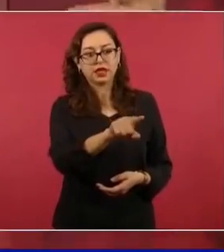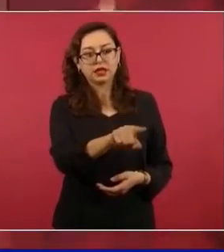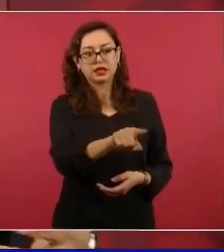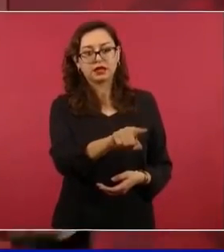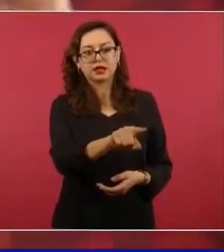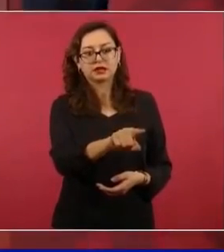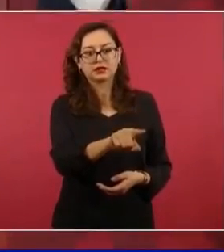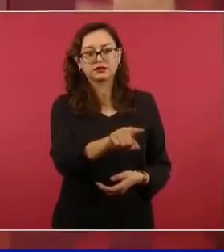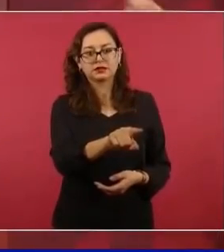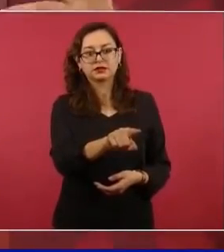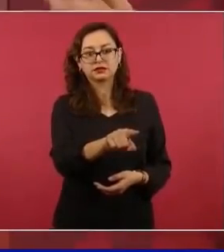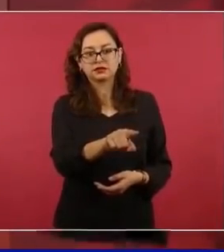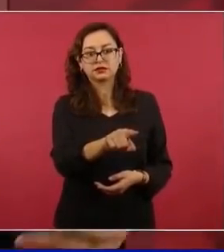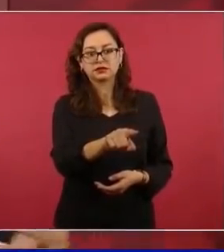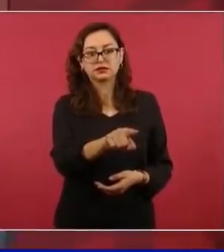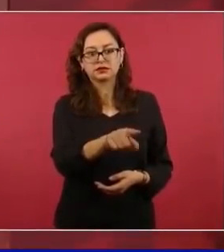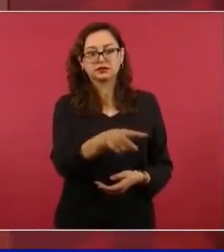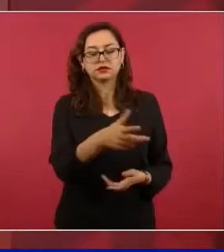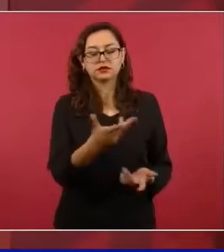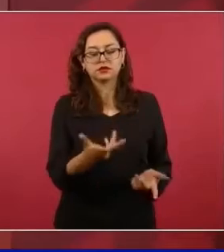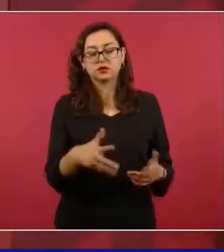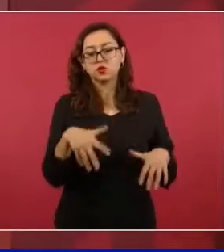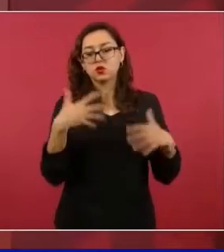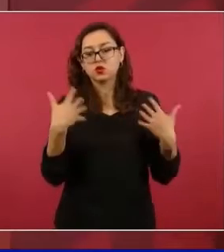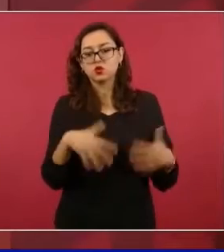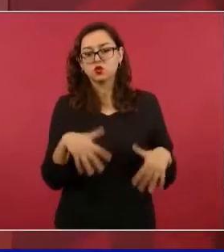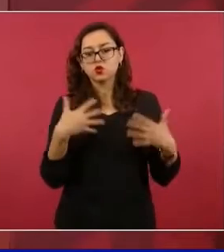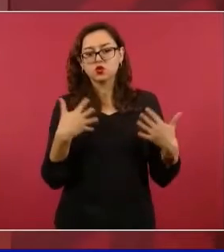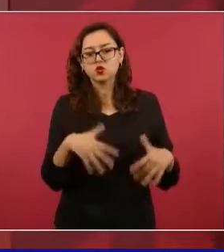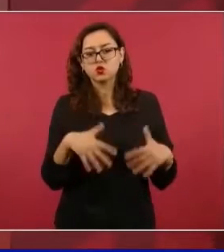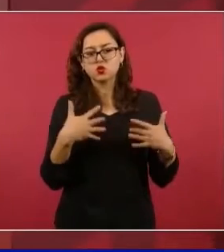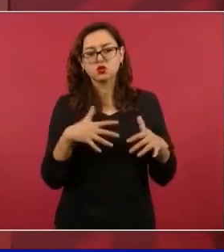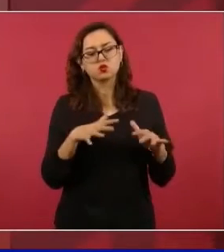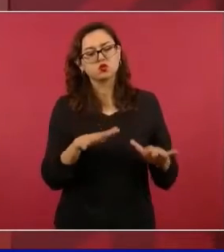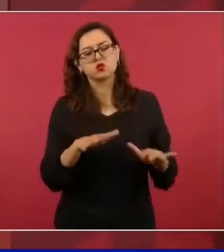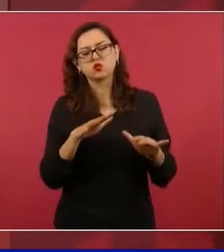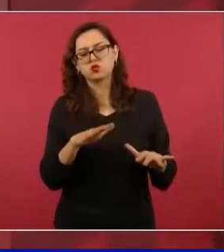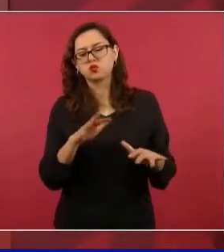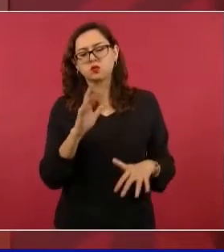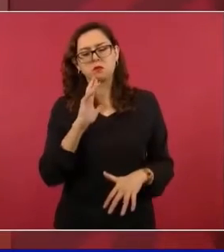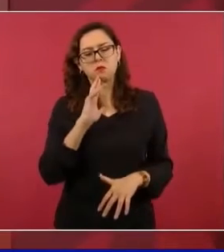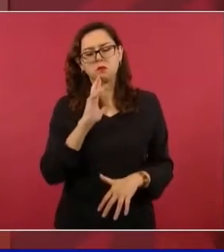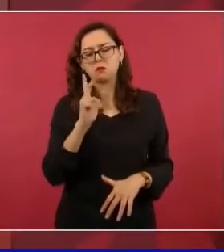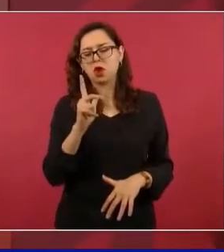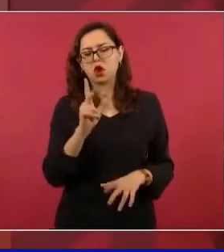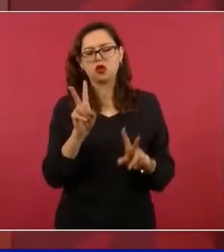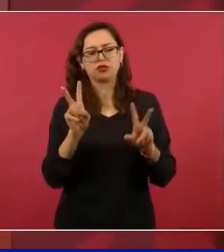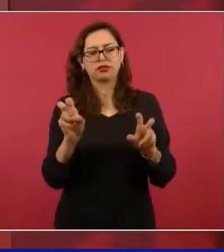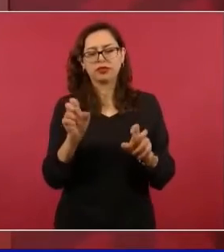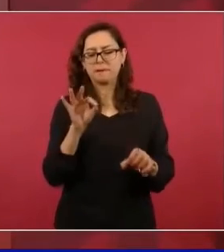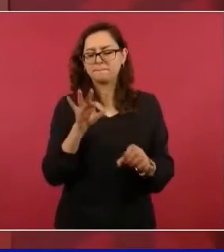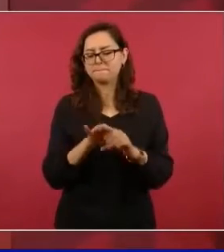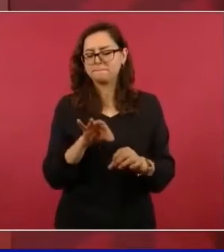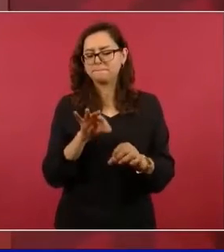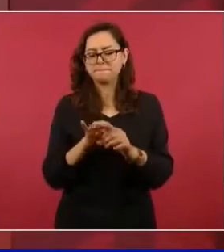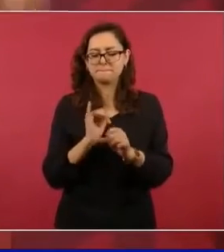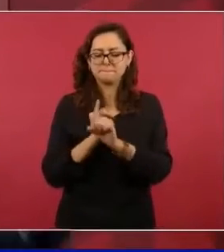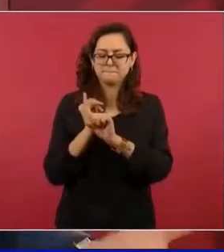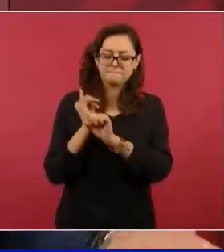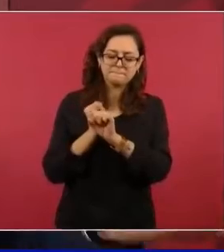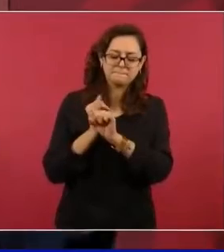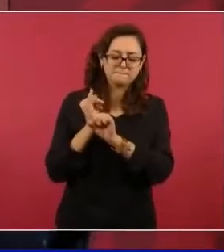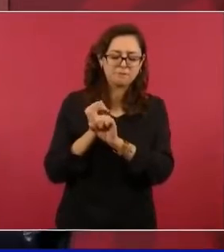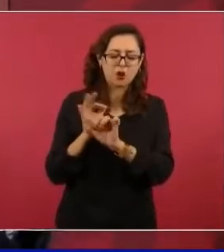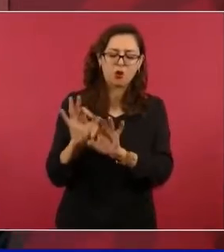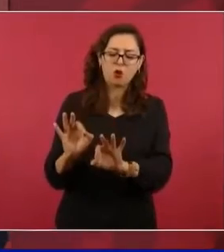conocer como el gran analista de los asuntos electorales, con Carmen